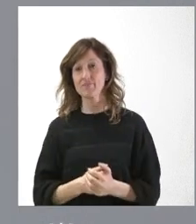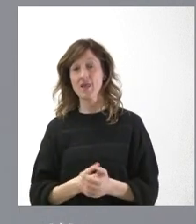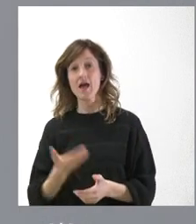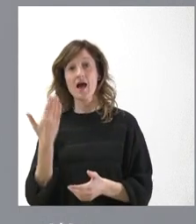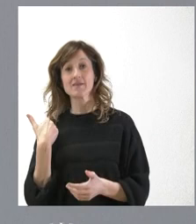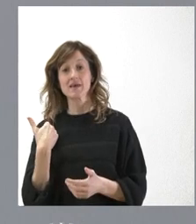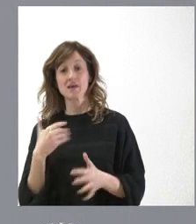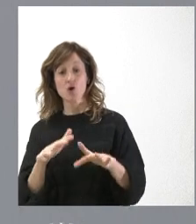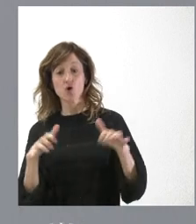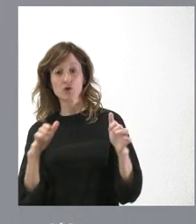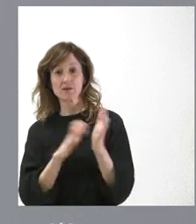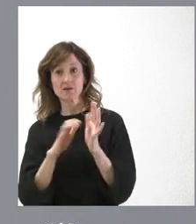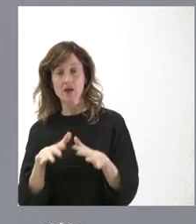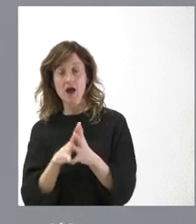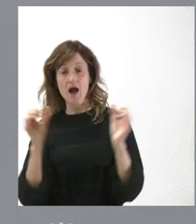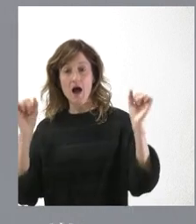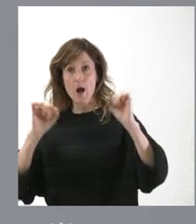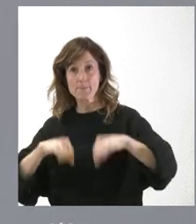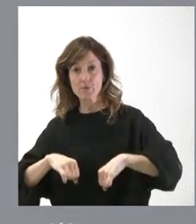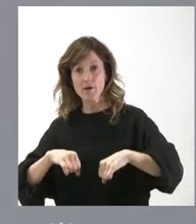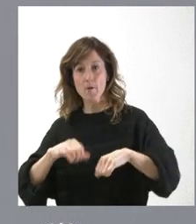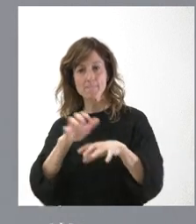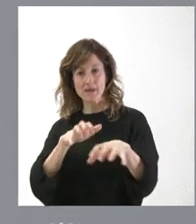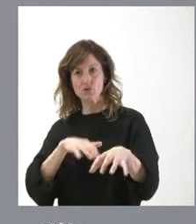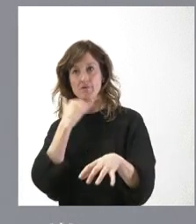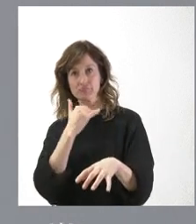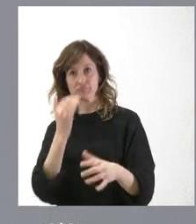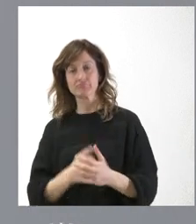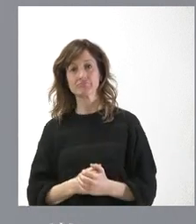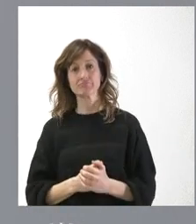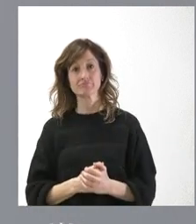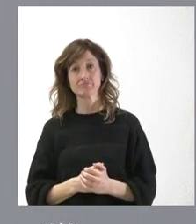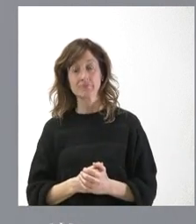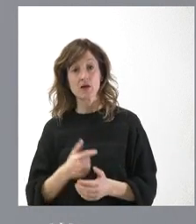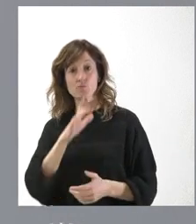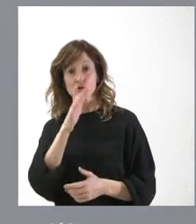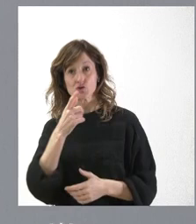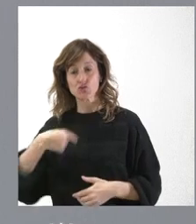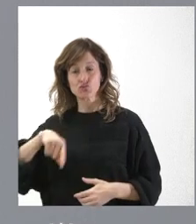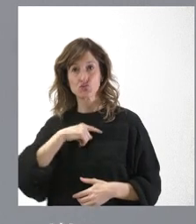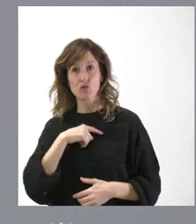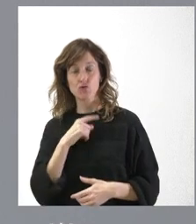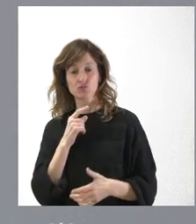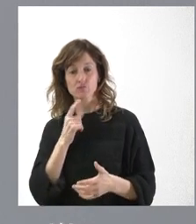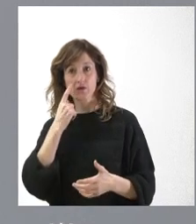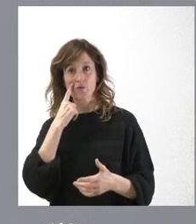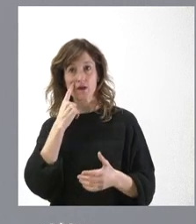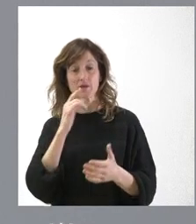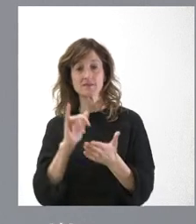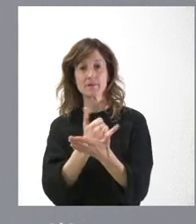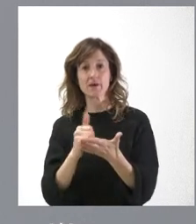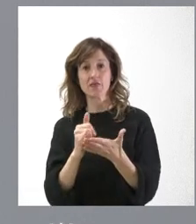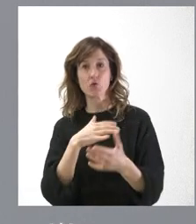Cortes de Castilla y León lo aprobaron por una muy amplia mayoría. Y yo creo que nosotros nos tenemos que deber al Parlamento en la separación de poderes.